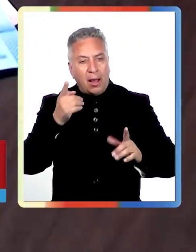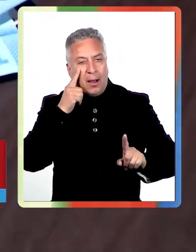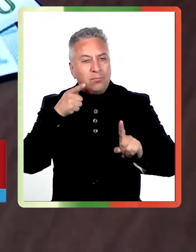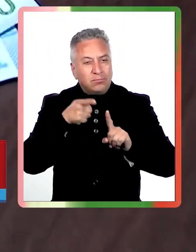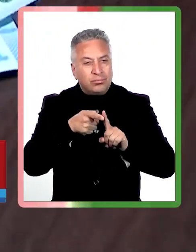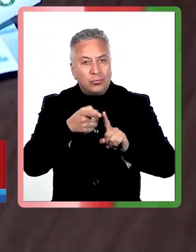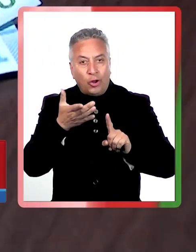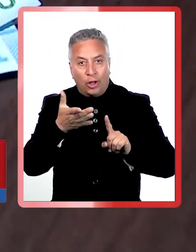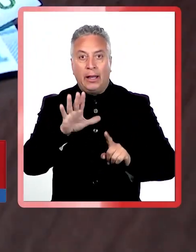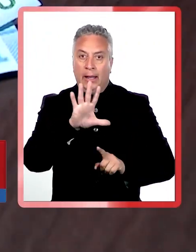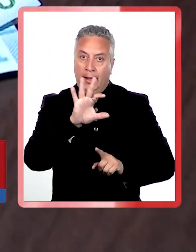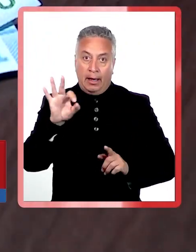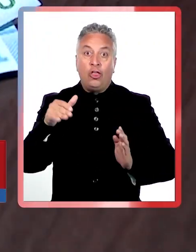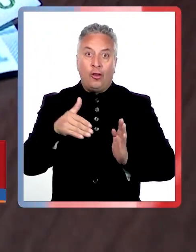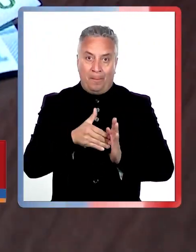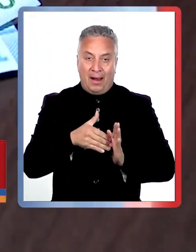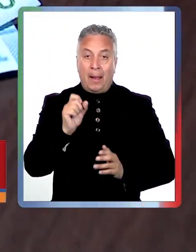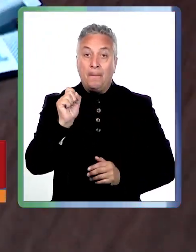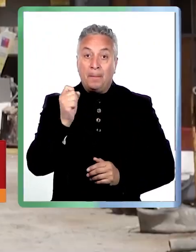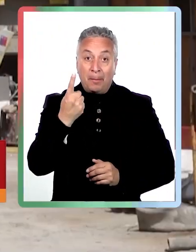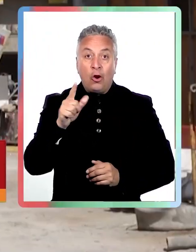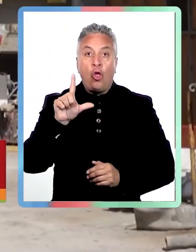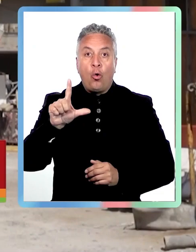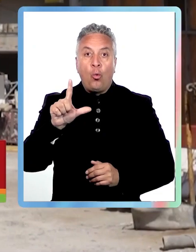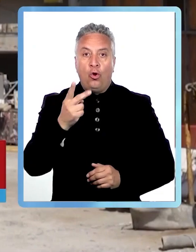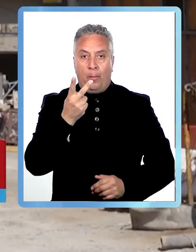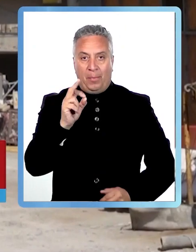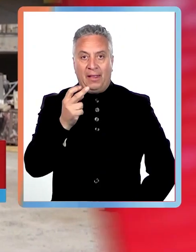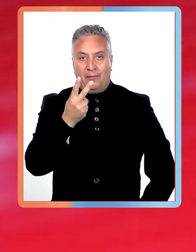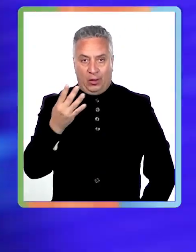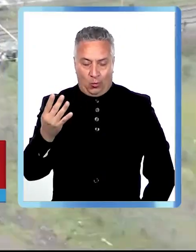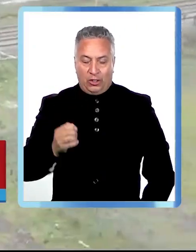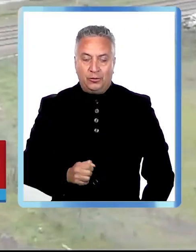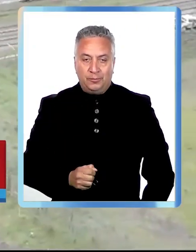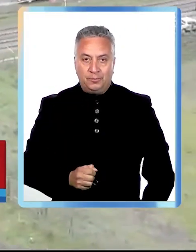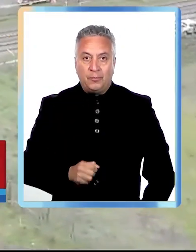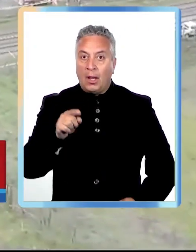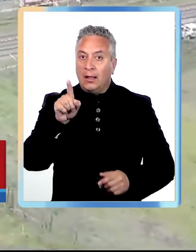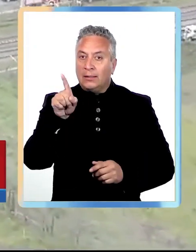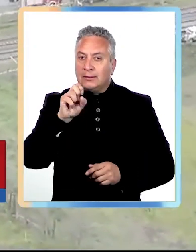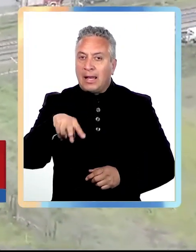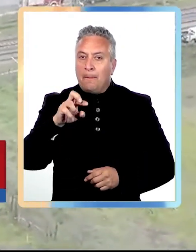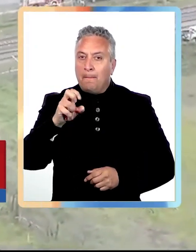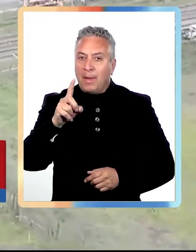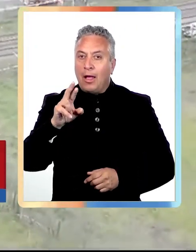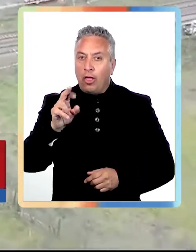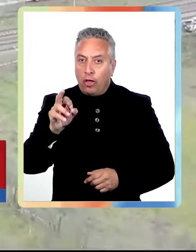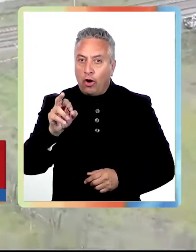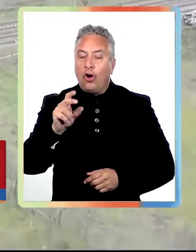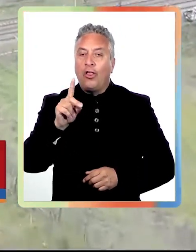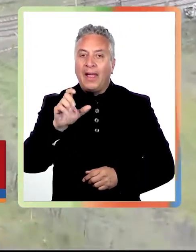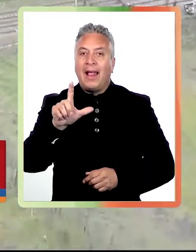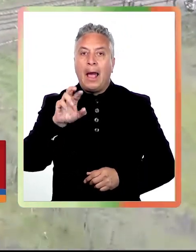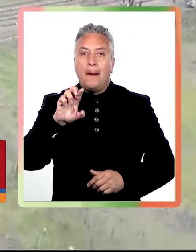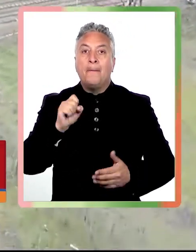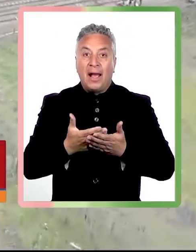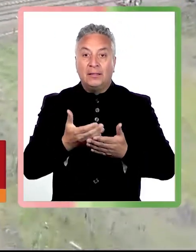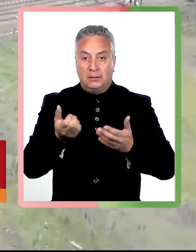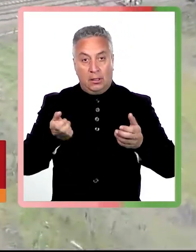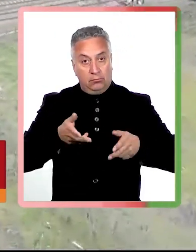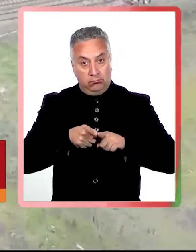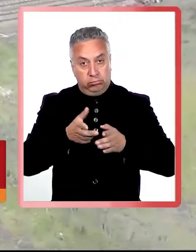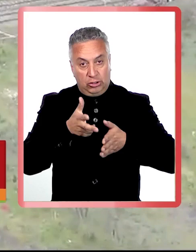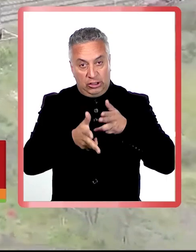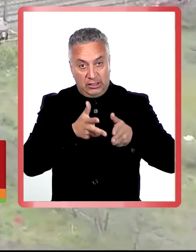los 500 mil el 1 de julio del 2024. En San Pedro de la Paz, un accidente de tránsito entre una micro y el